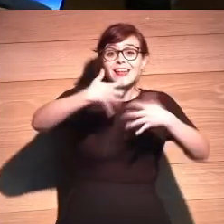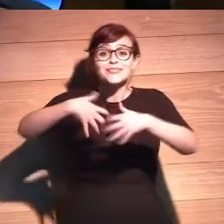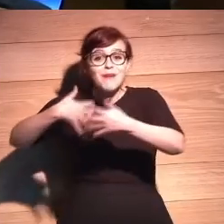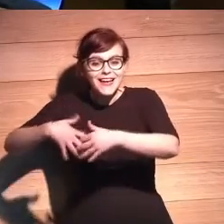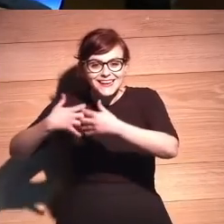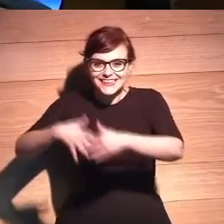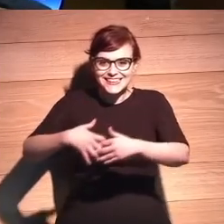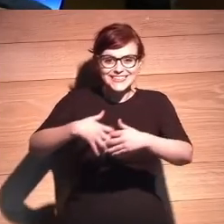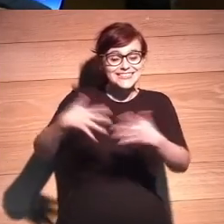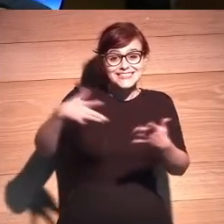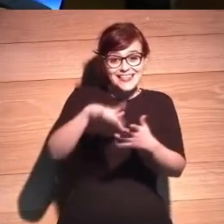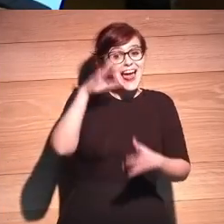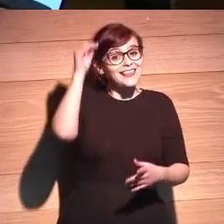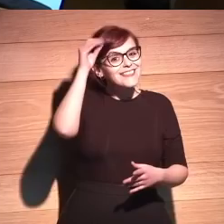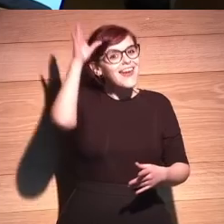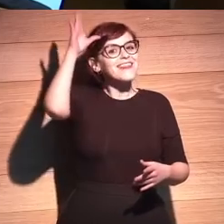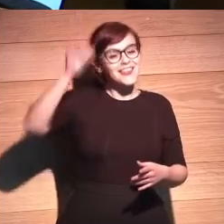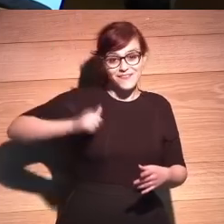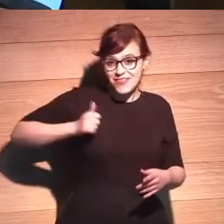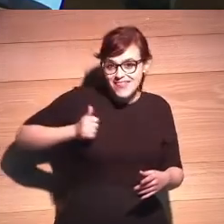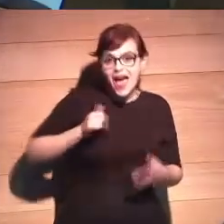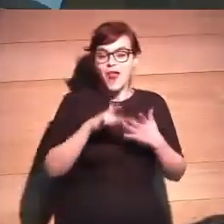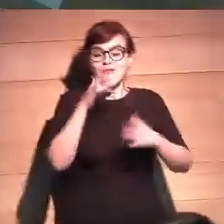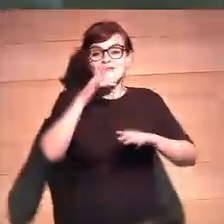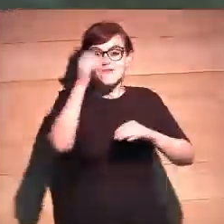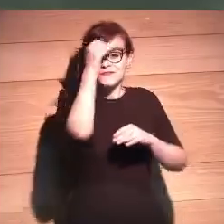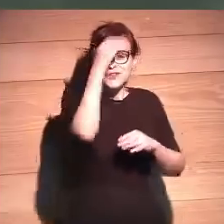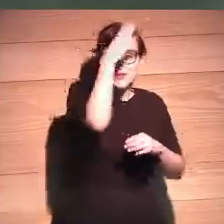y de la inteligencia artificial, virtual.